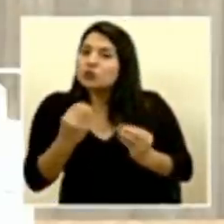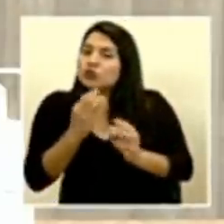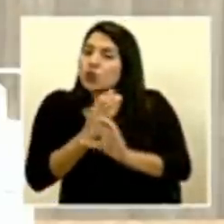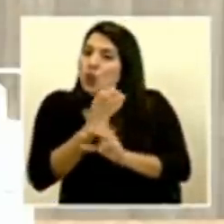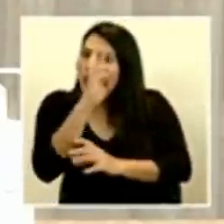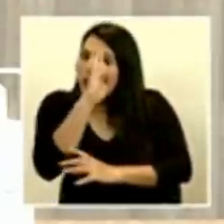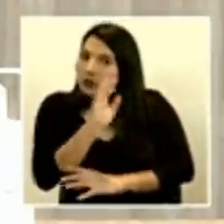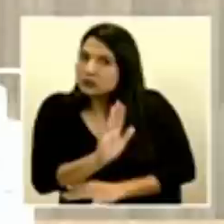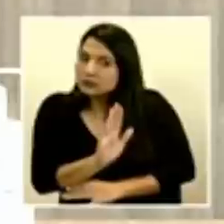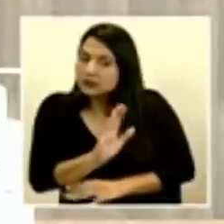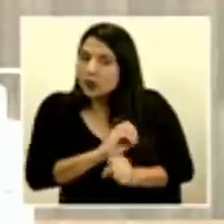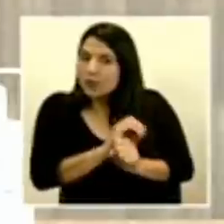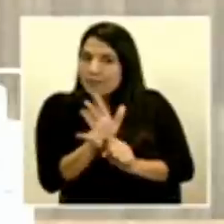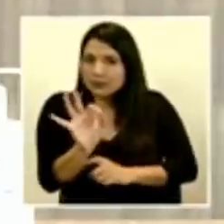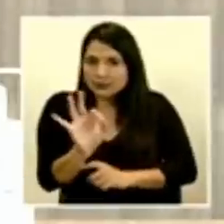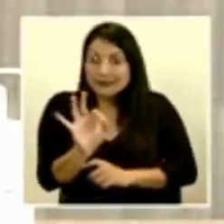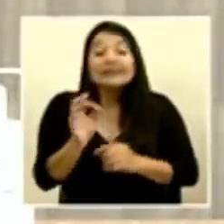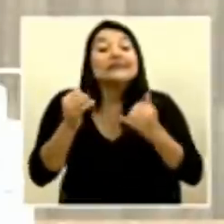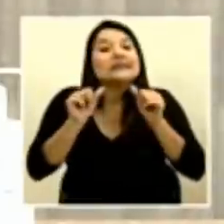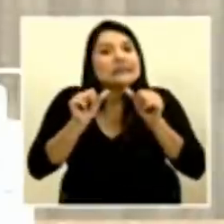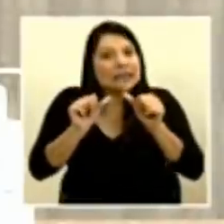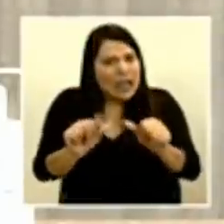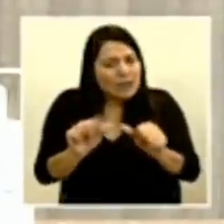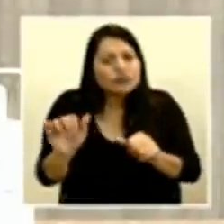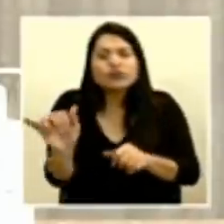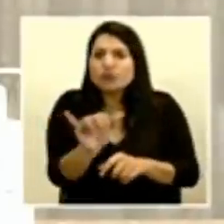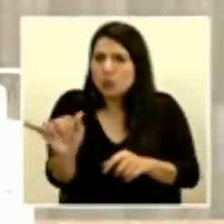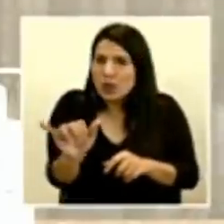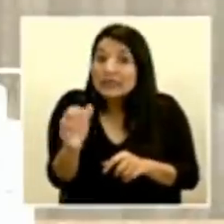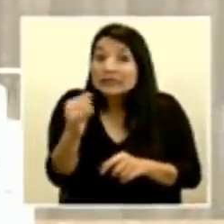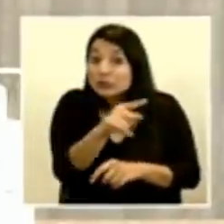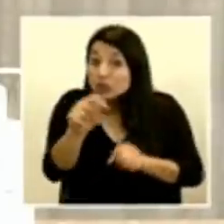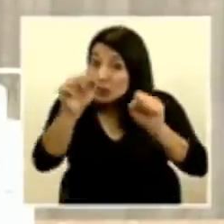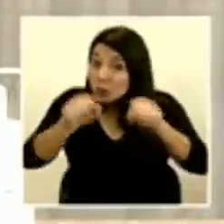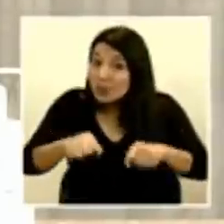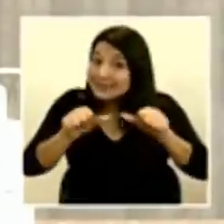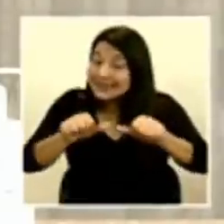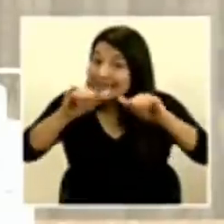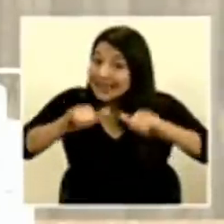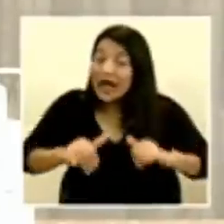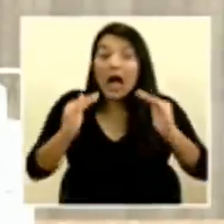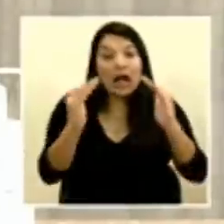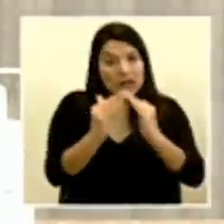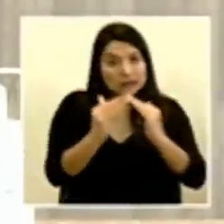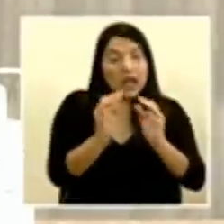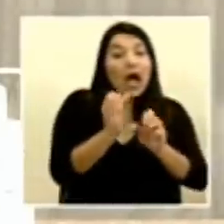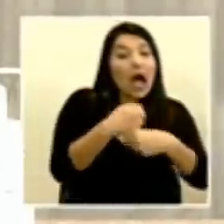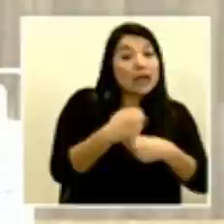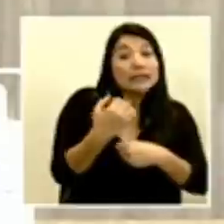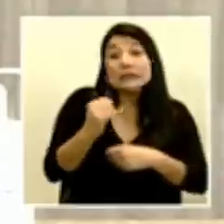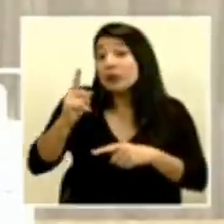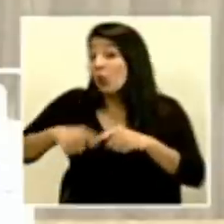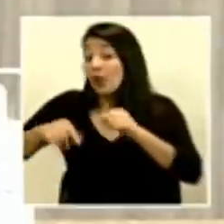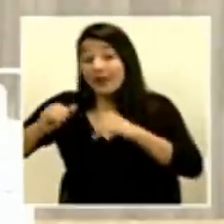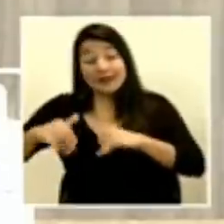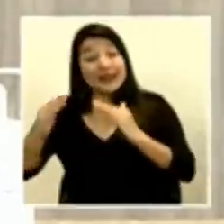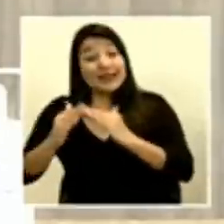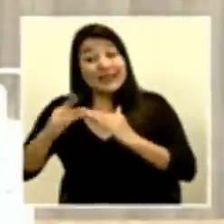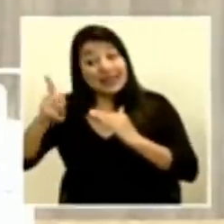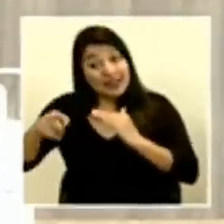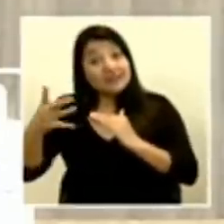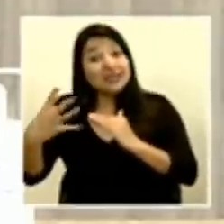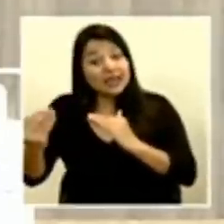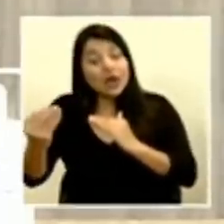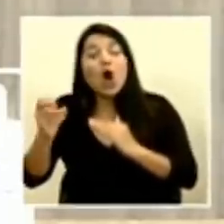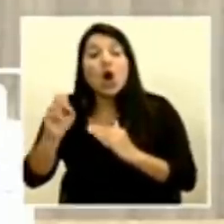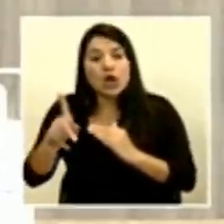respeto. Así que sigamos en la línea, los que podamos mantenernos en la casa, hagámoslo los que no y tienen que salir con sumo cuidado,